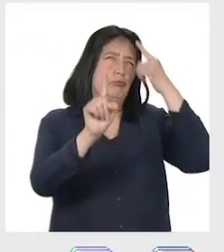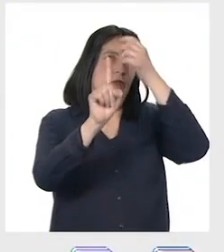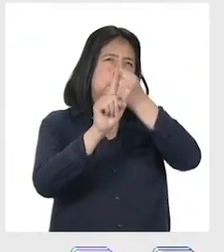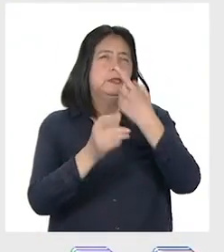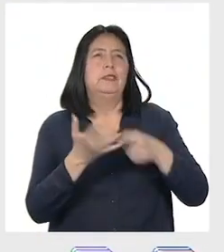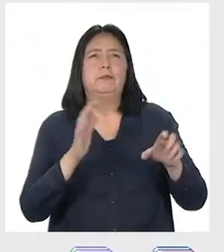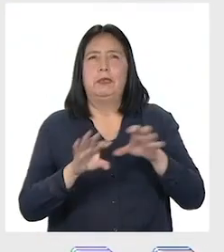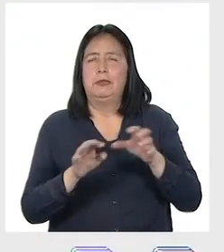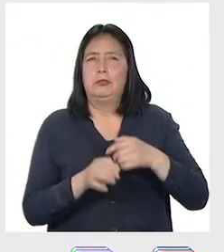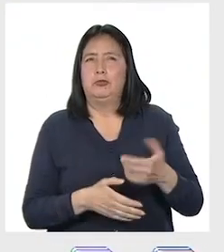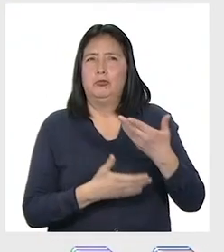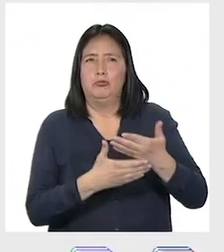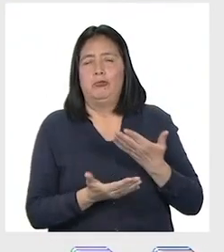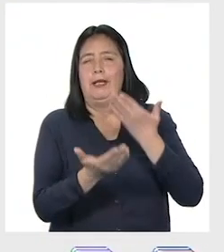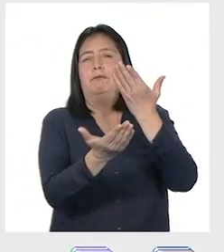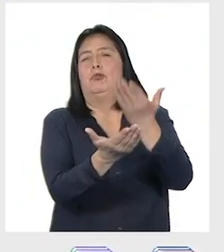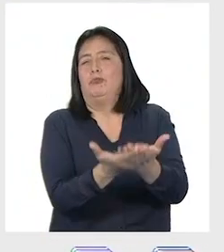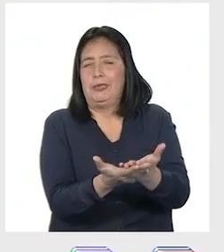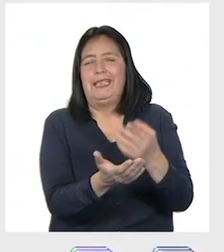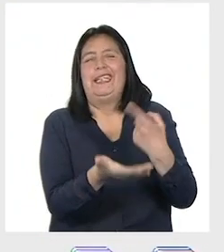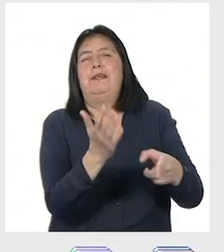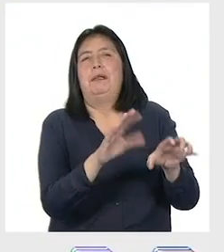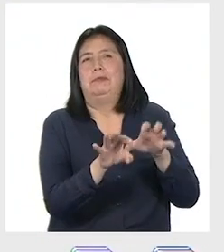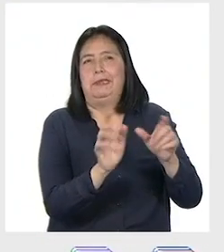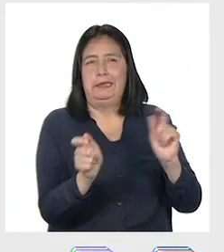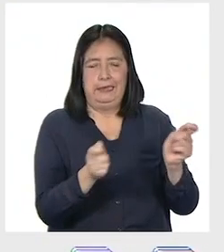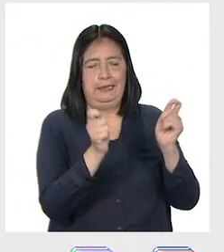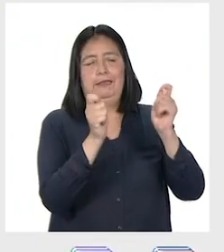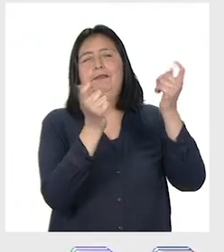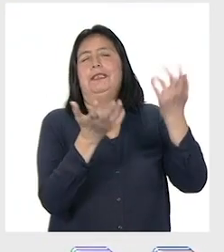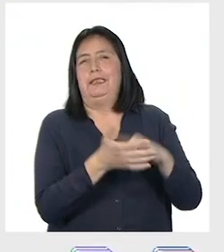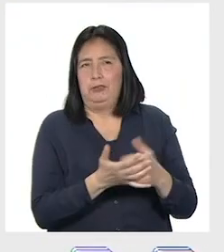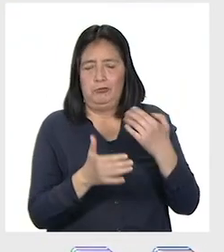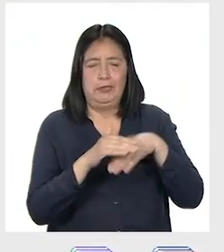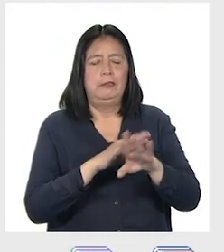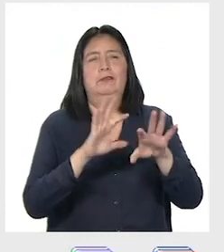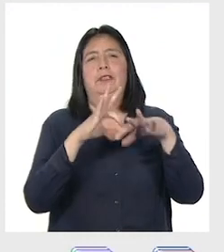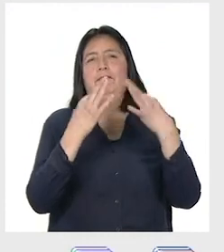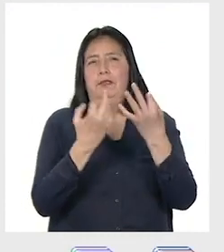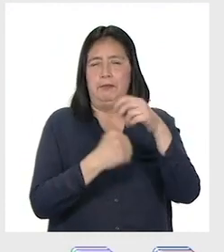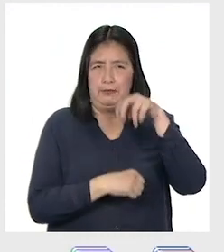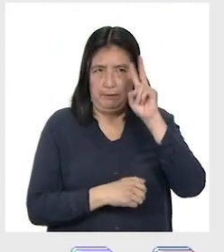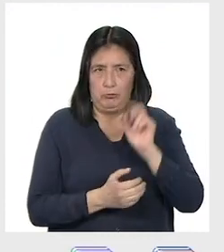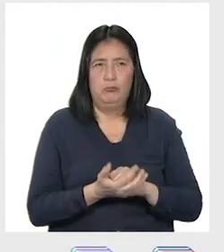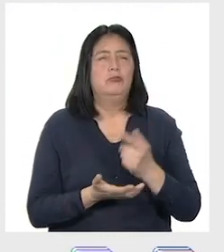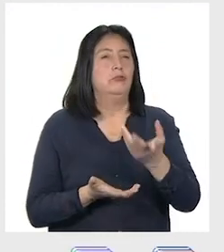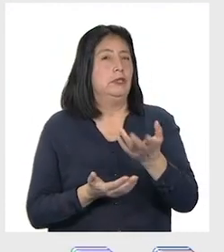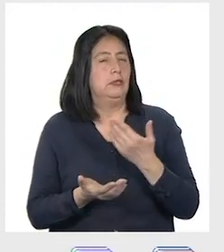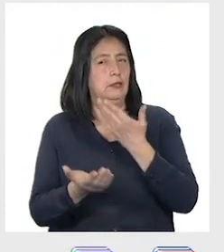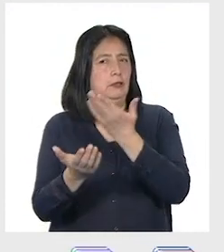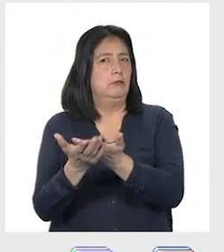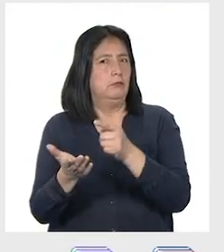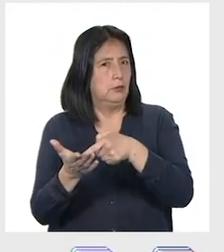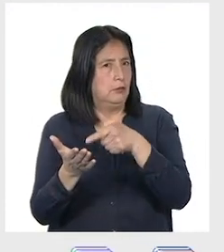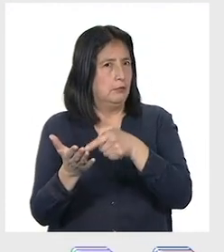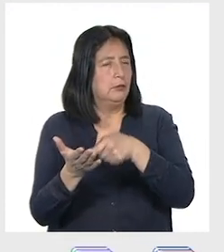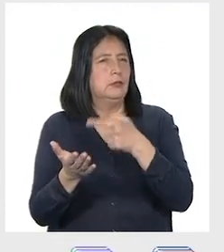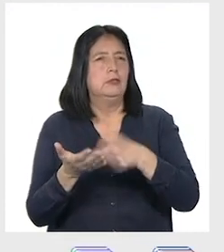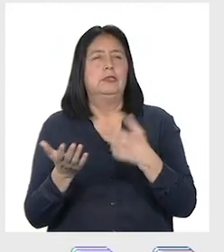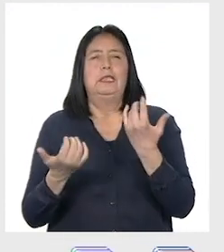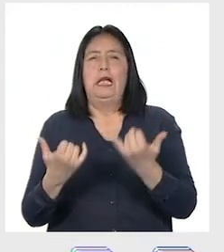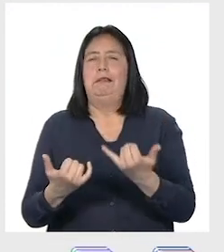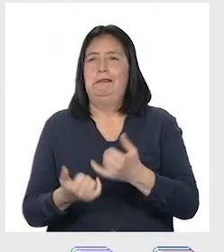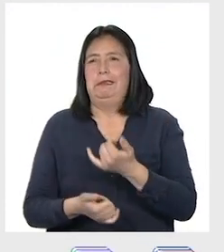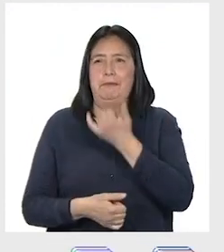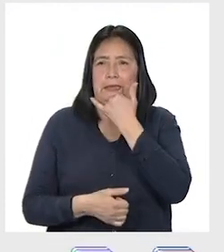es la elaboración de una propuesta para celebrar las fiestas patrias en familia. Dicha propuesta debe considerar la